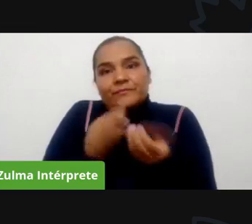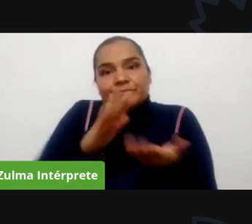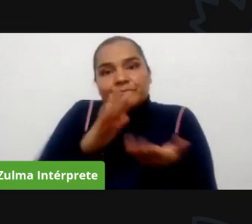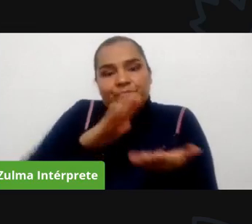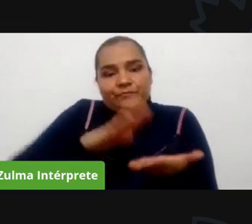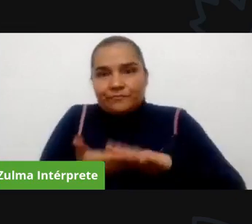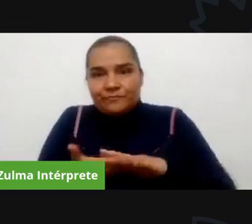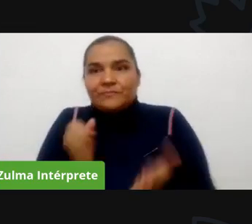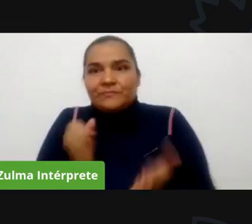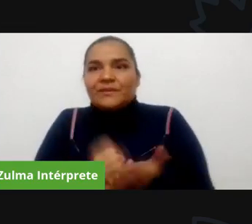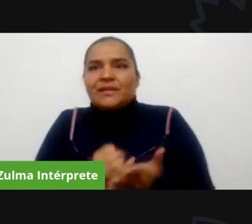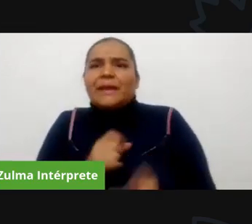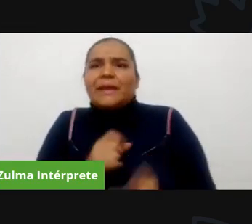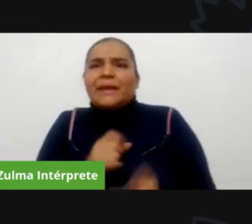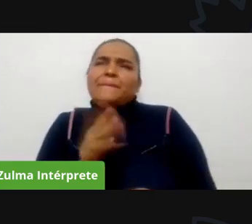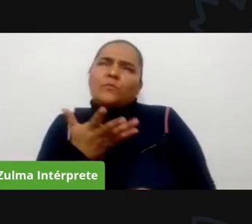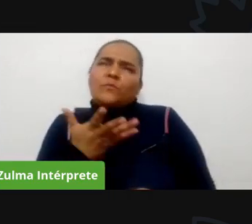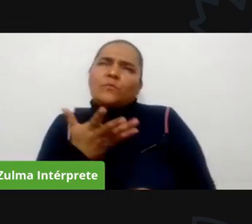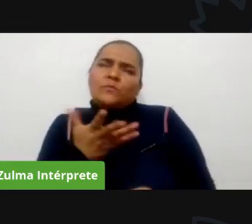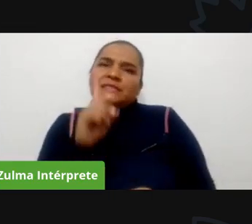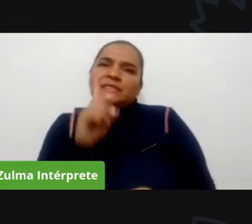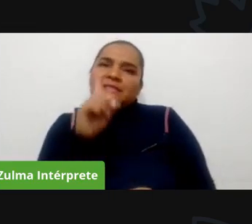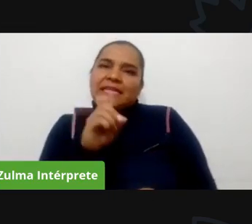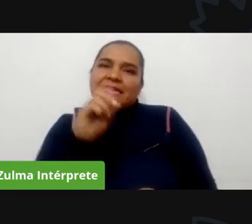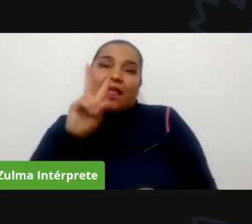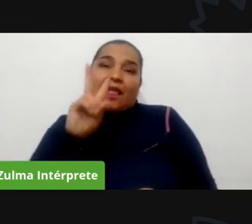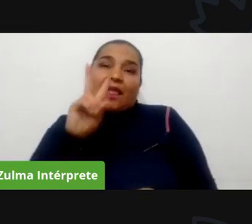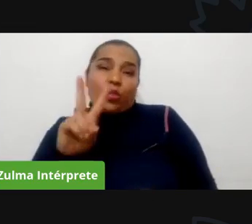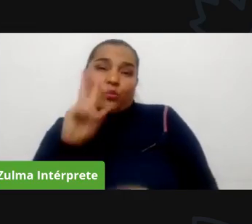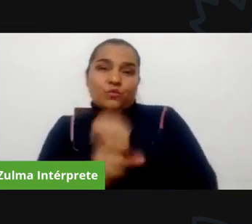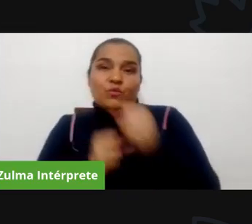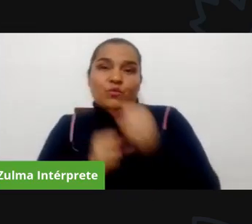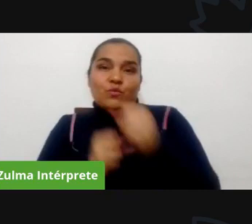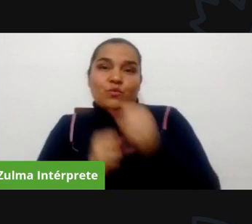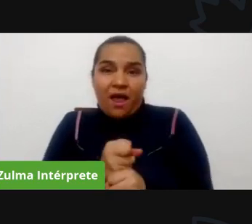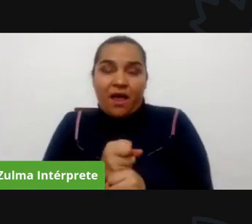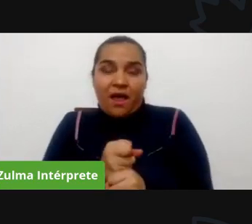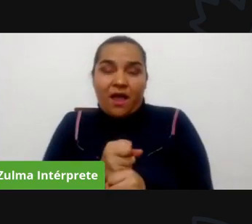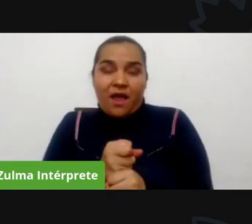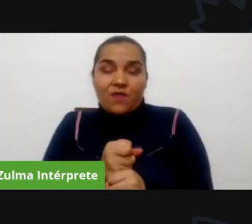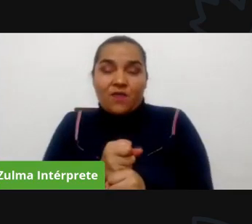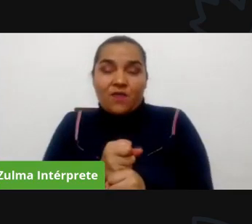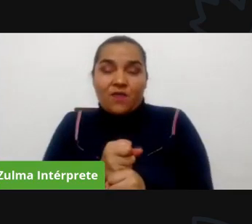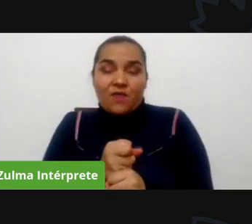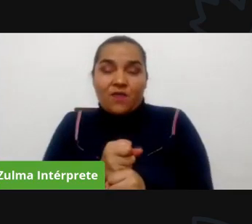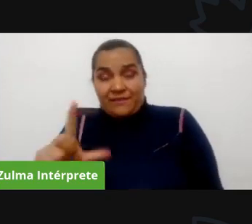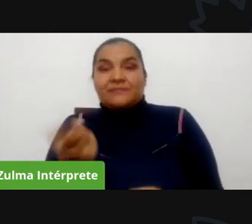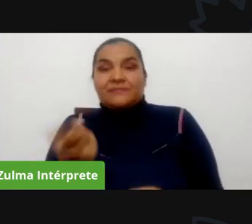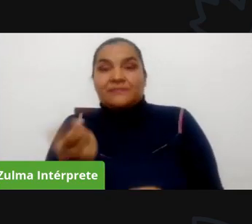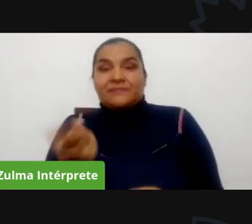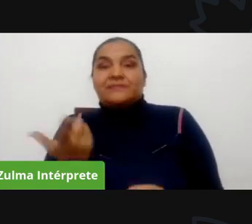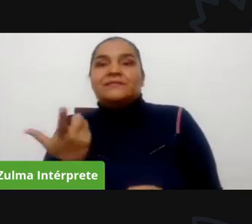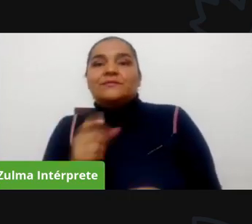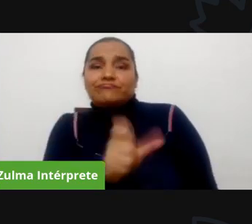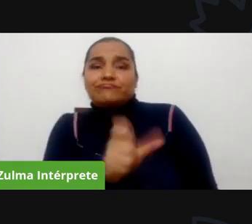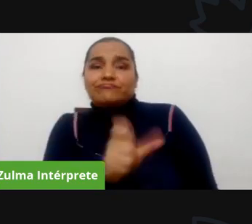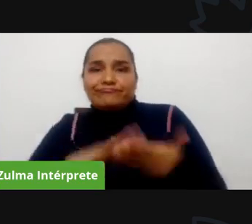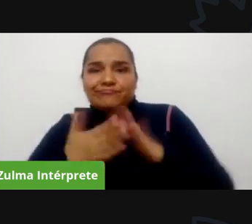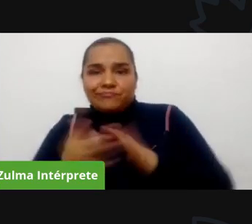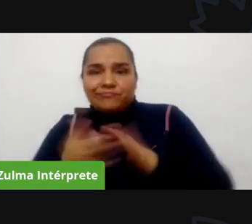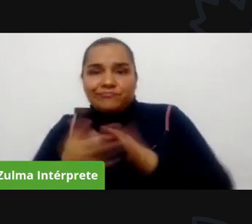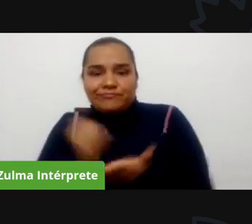comunales que en este país han construido y son la esencia misma de nuestro tejido social estamos